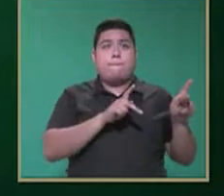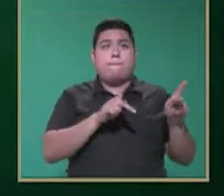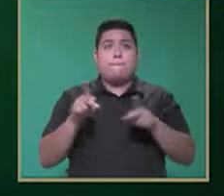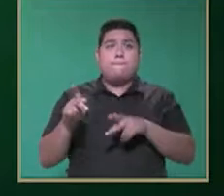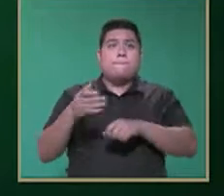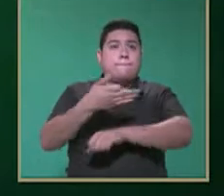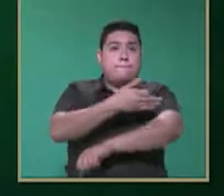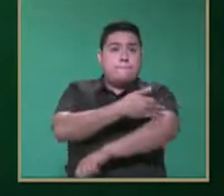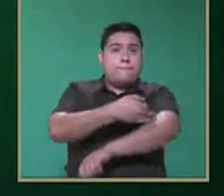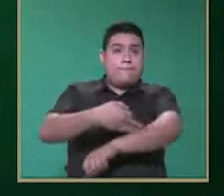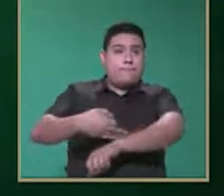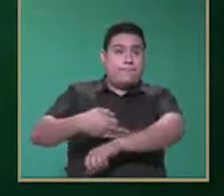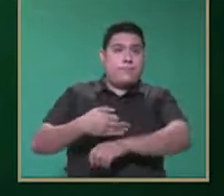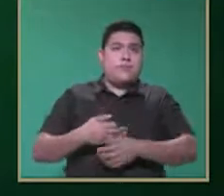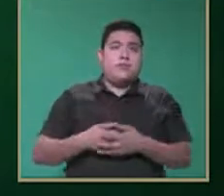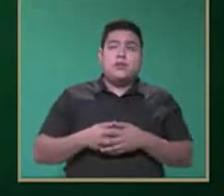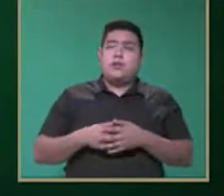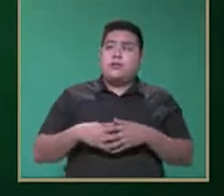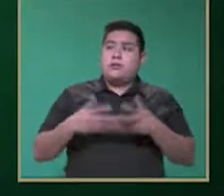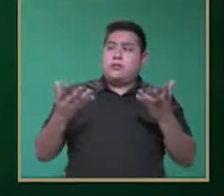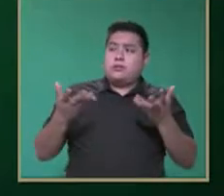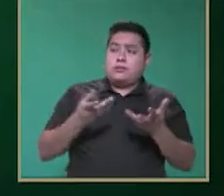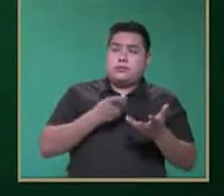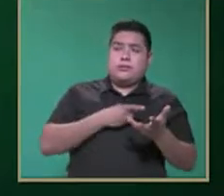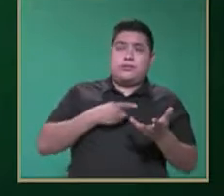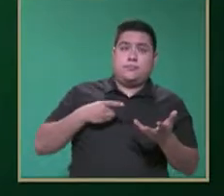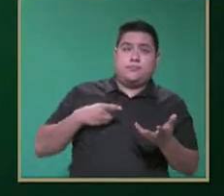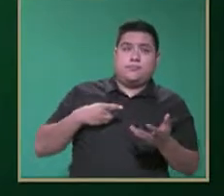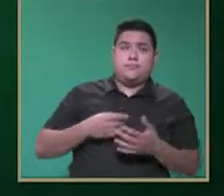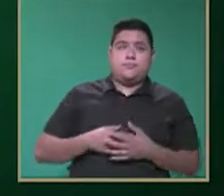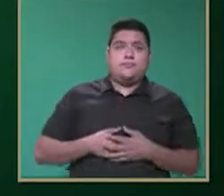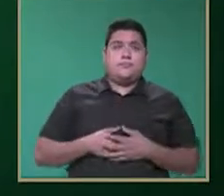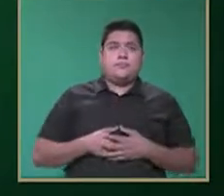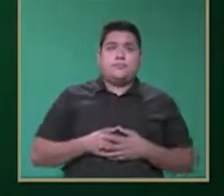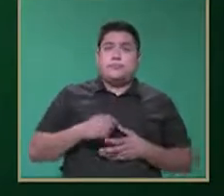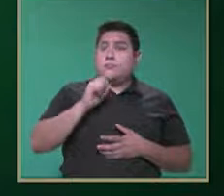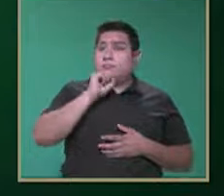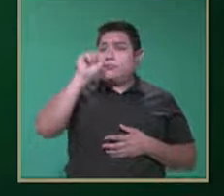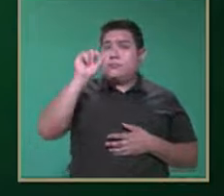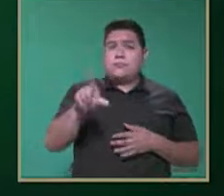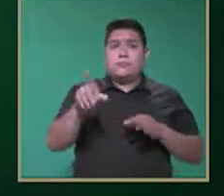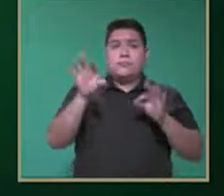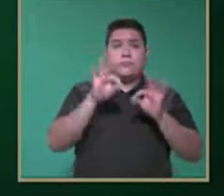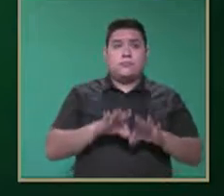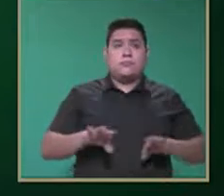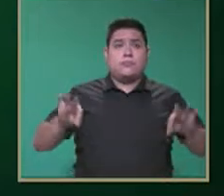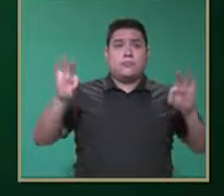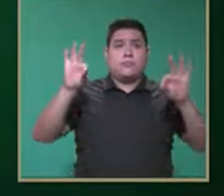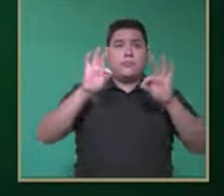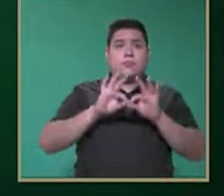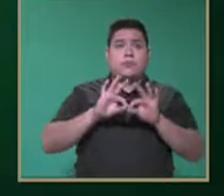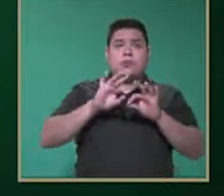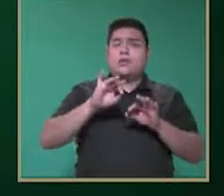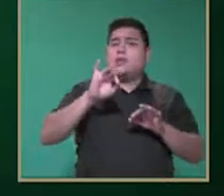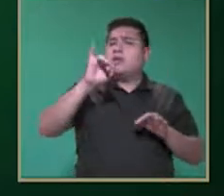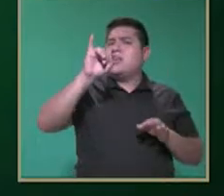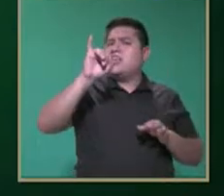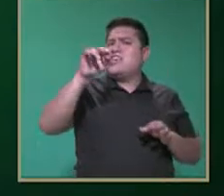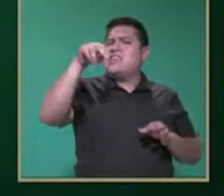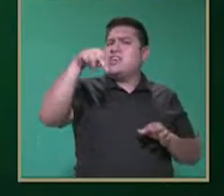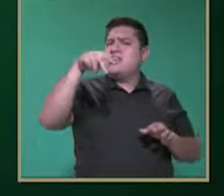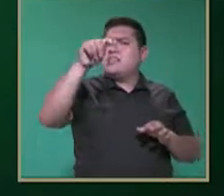de lo que se va a realizar. Importante también las intervenciones de